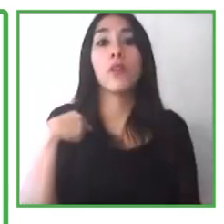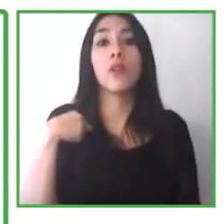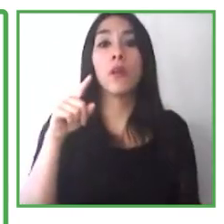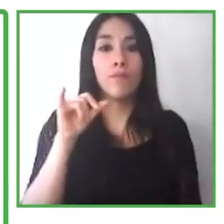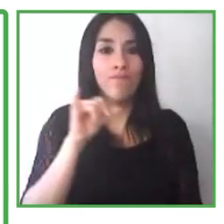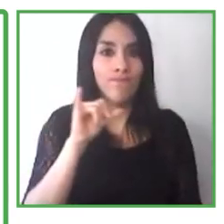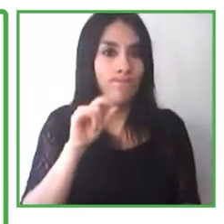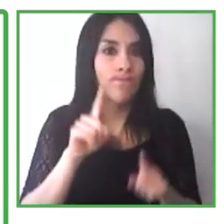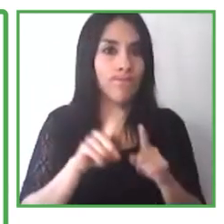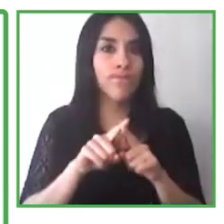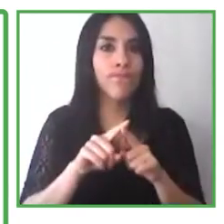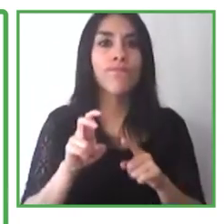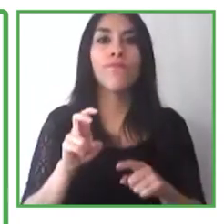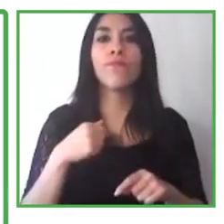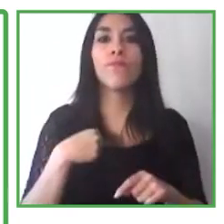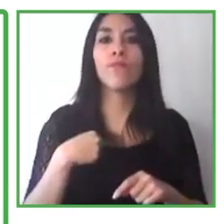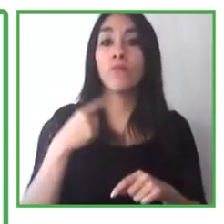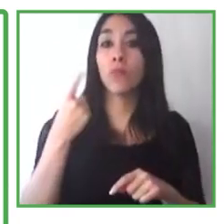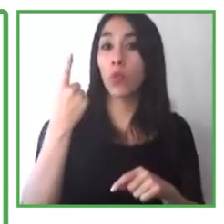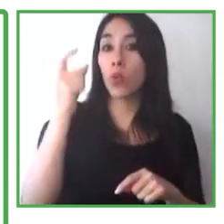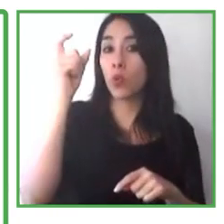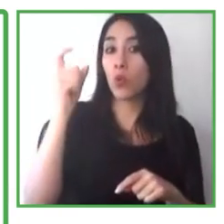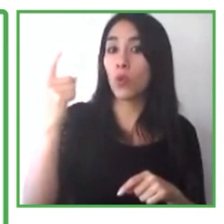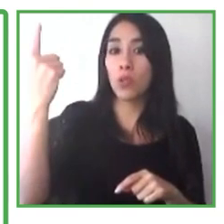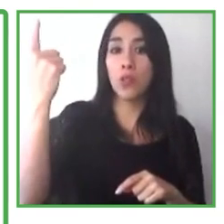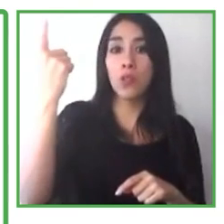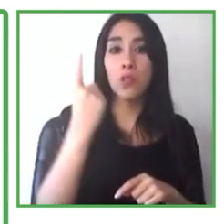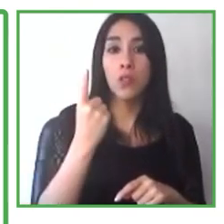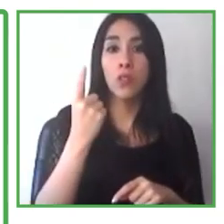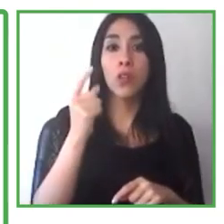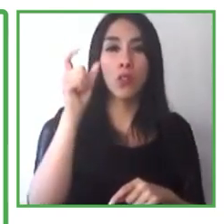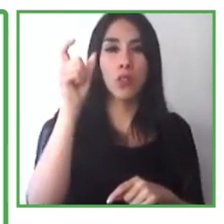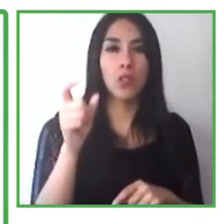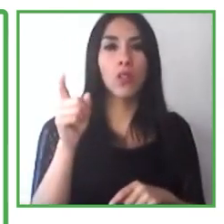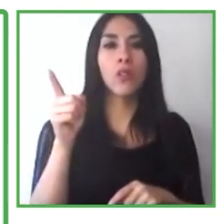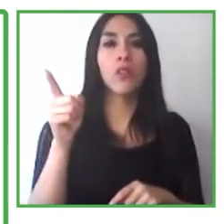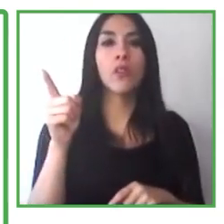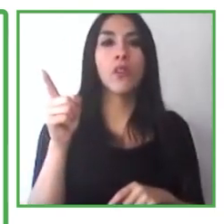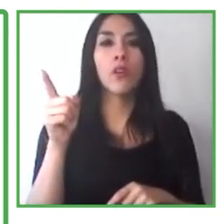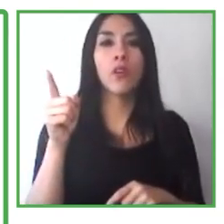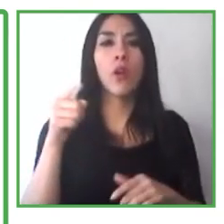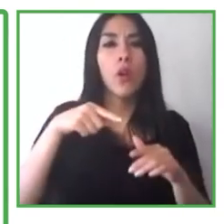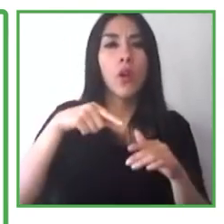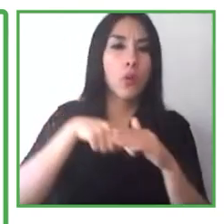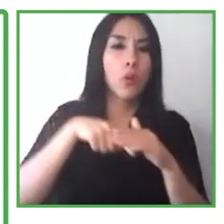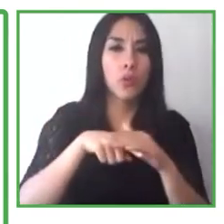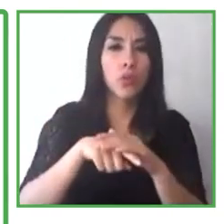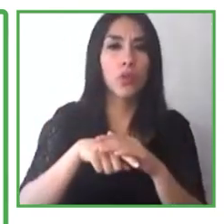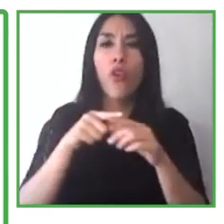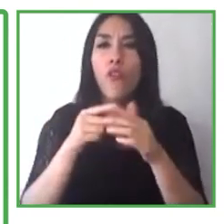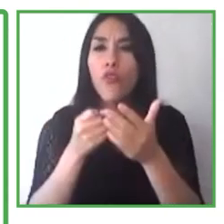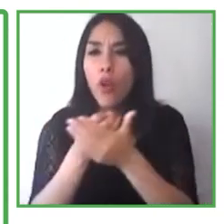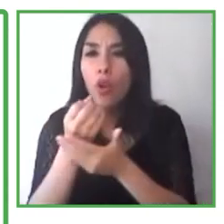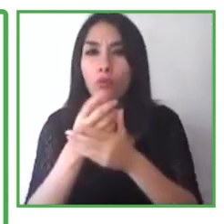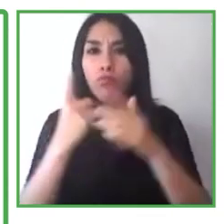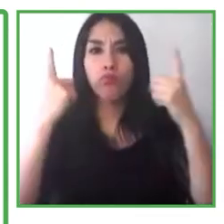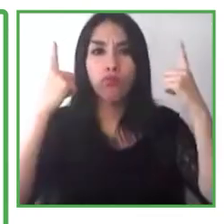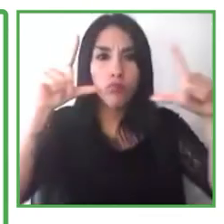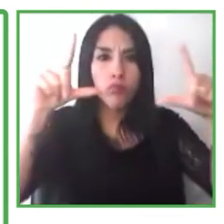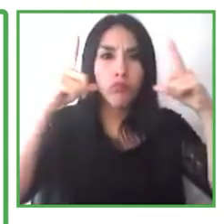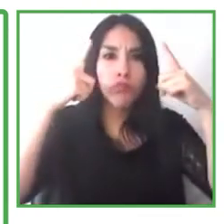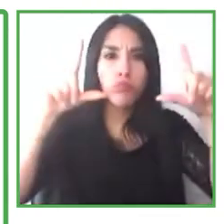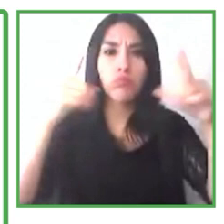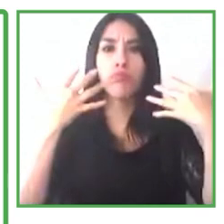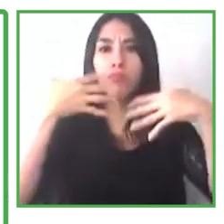que es la accesibilidad digital, también tenemos que asegurarnos que todas las herramientas, todas las aplicaciones que estén utilizando